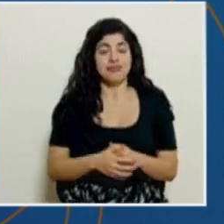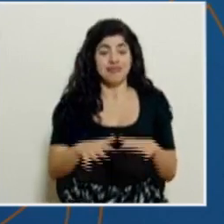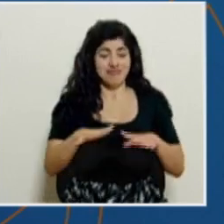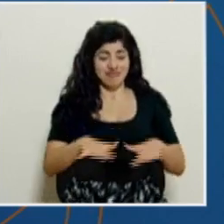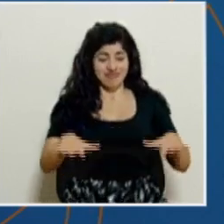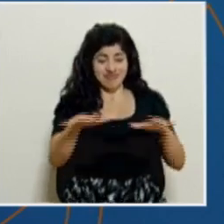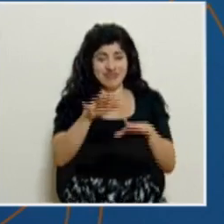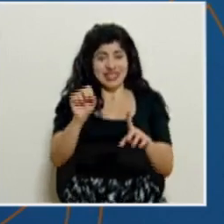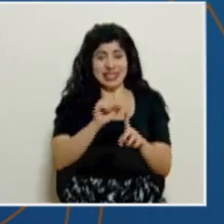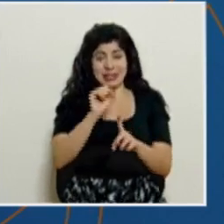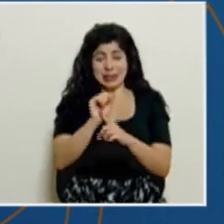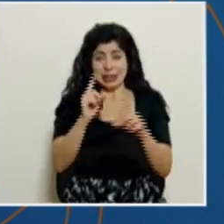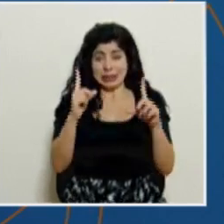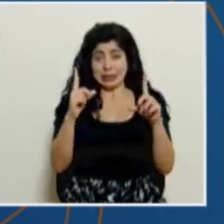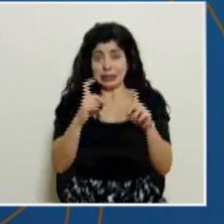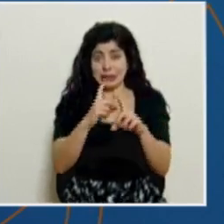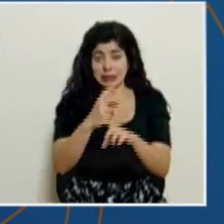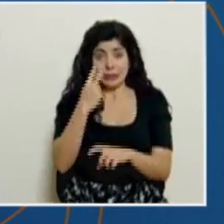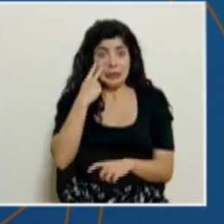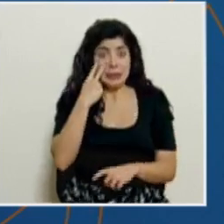complejidad, ustedes ven,